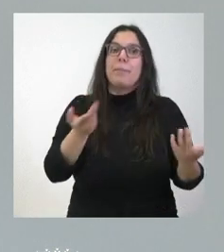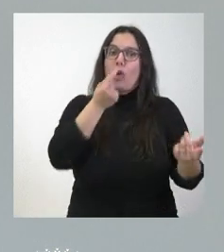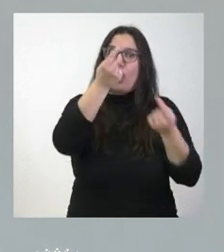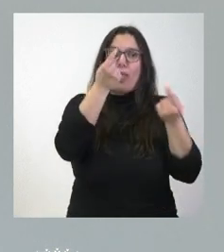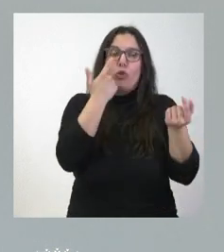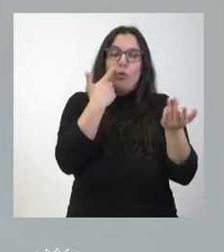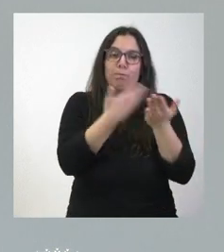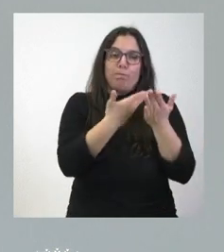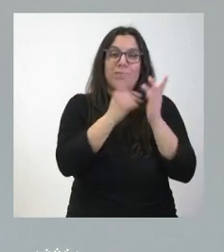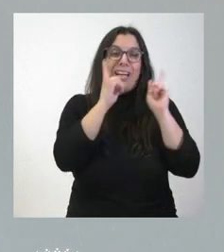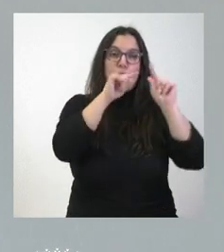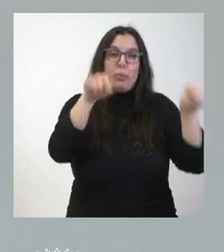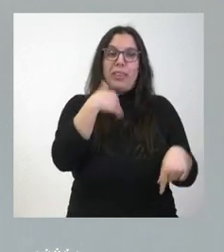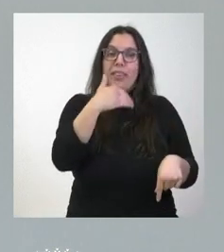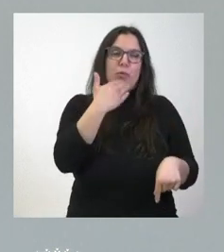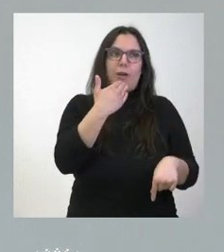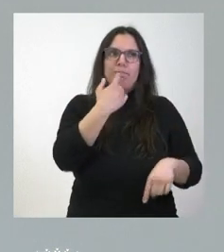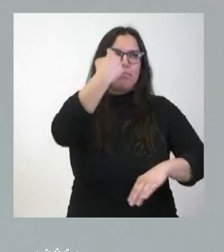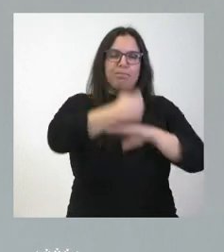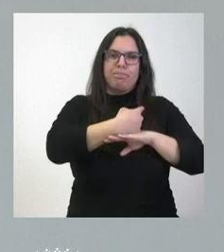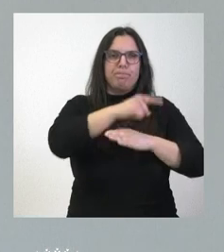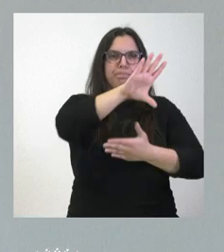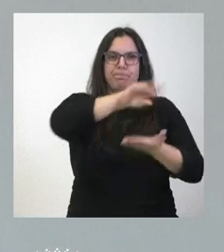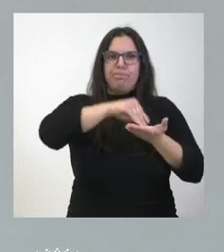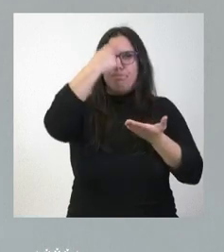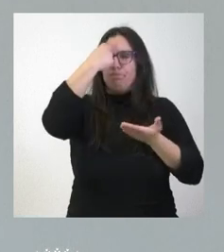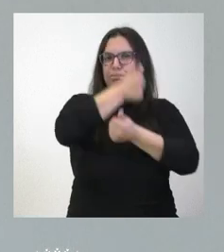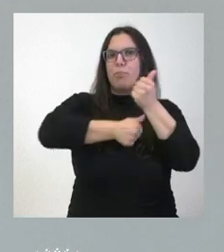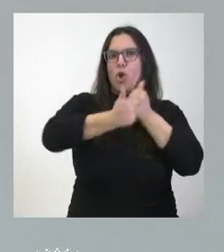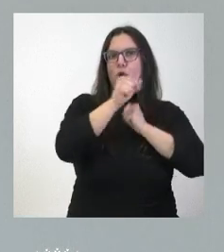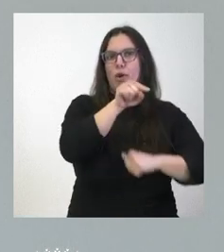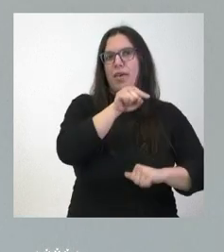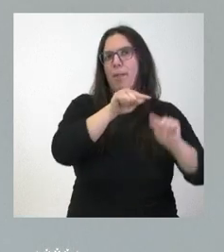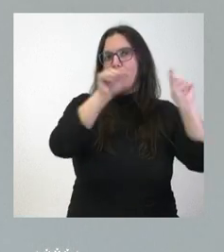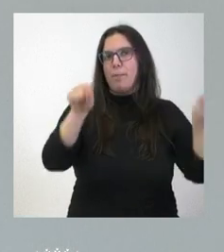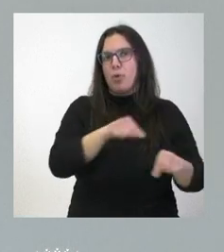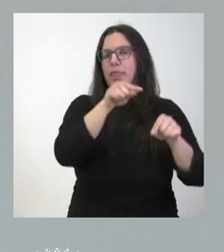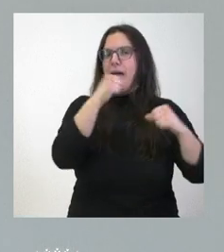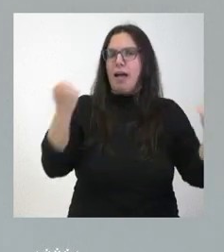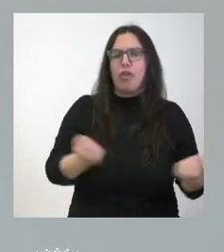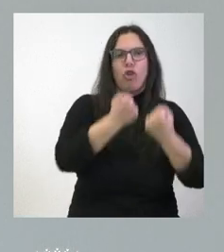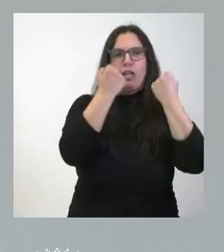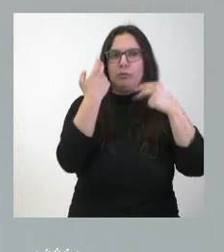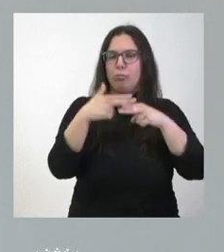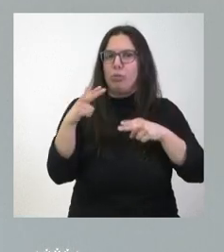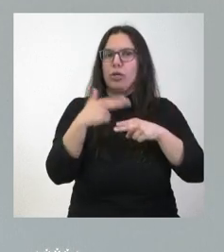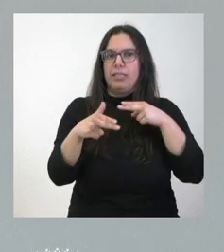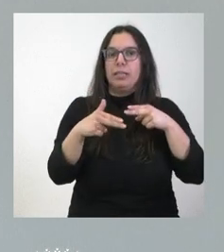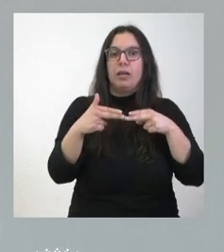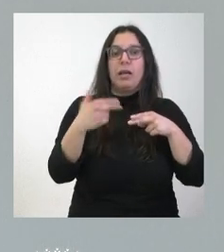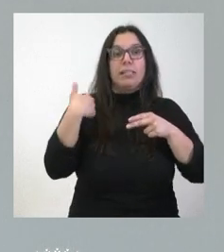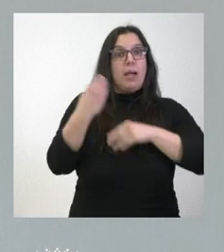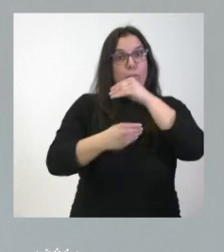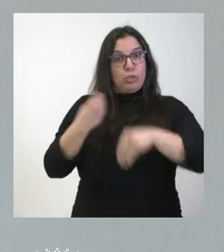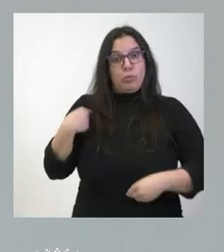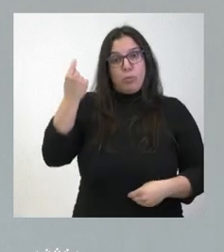de Zamora nos obligan a tener en consideración la prioridad de esta provincia, en nuestras acciones, en nuestras políticas. Así lo hemos hecho con los presupuestos